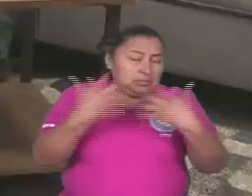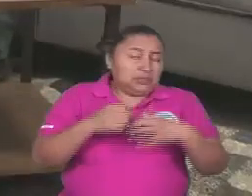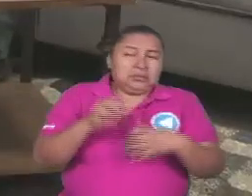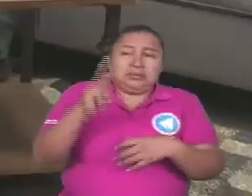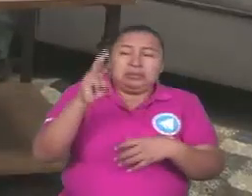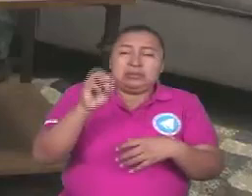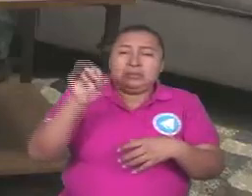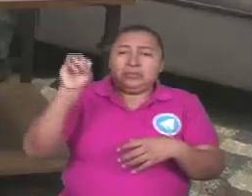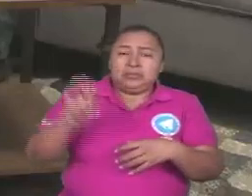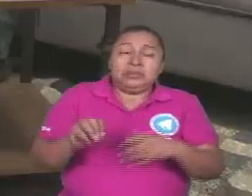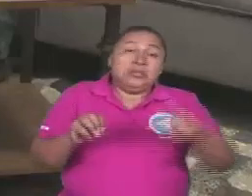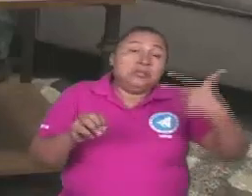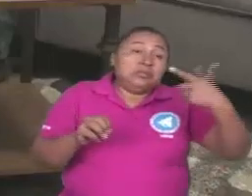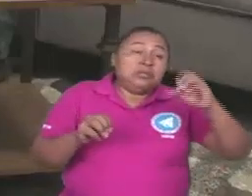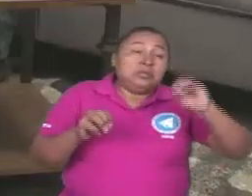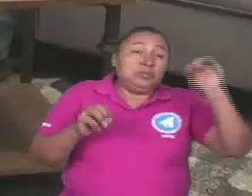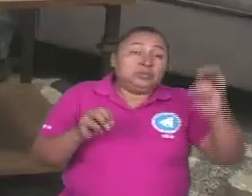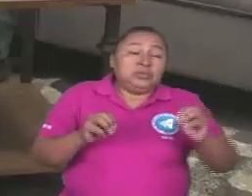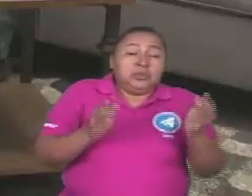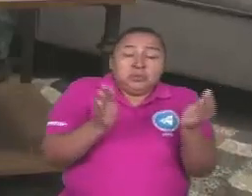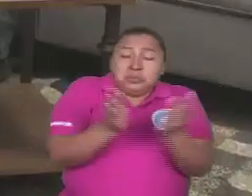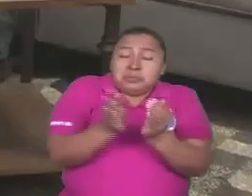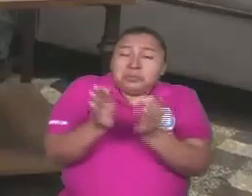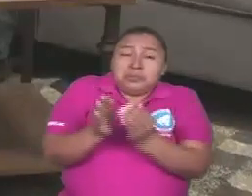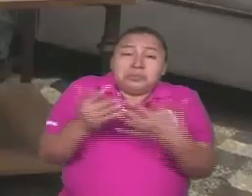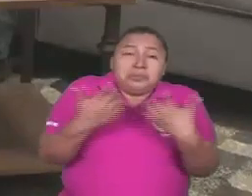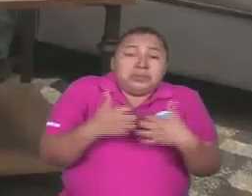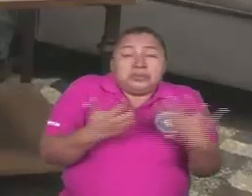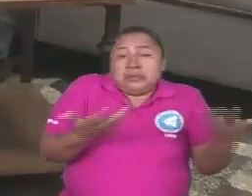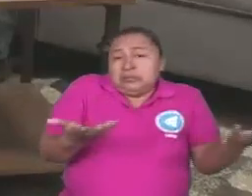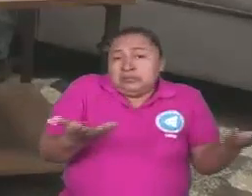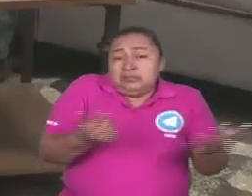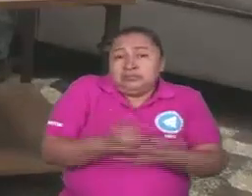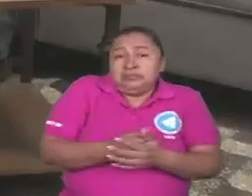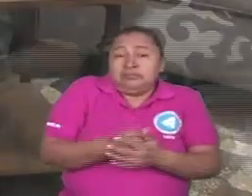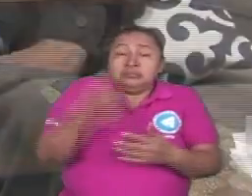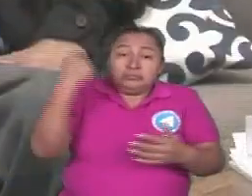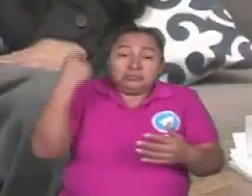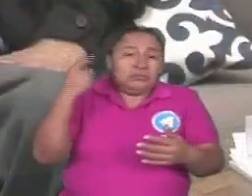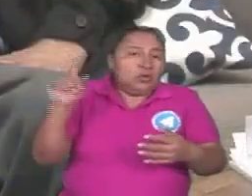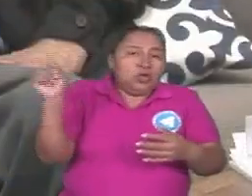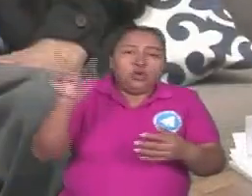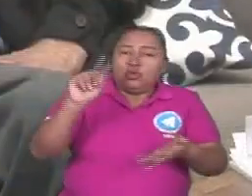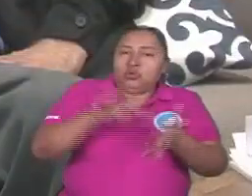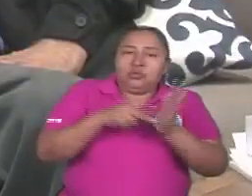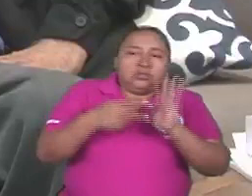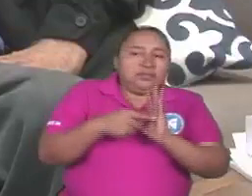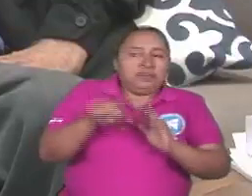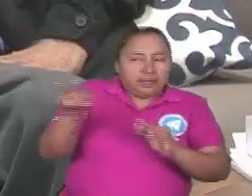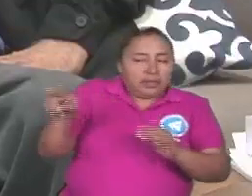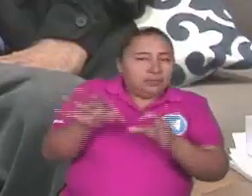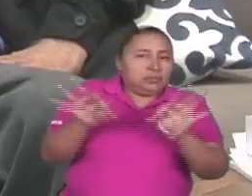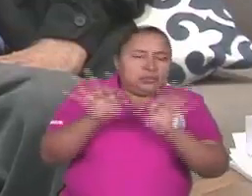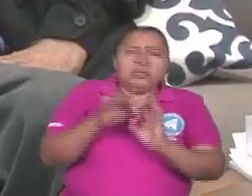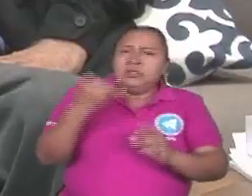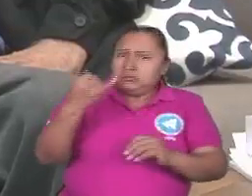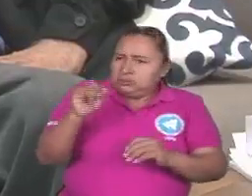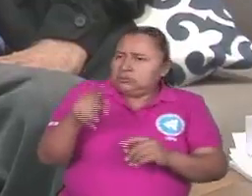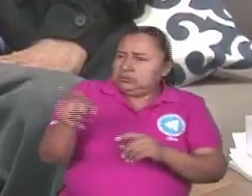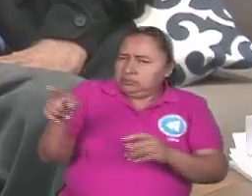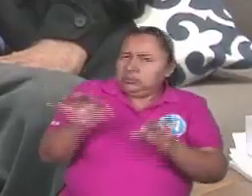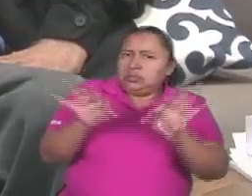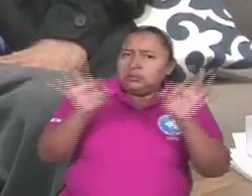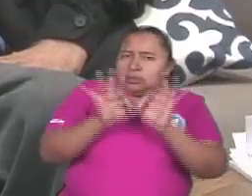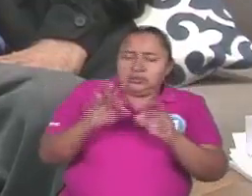El 70% es de las pequeñas y medianas empresas. ¿Me entiendes? No quiere decir que no sean importantes. Son importantes